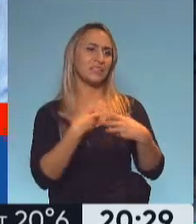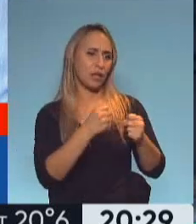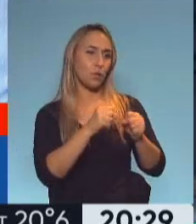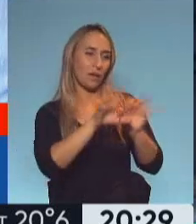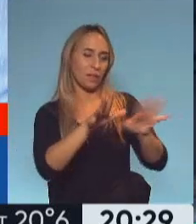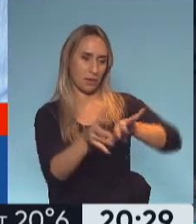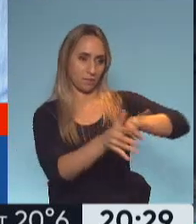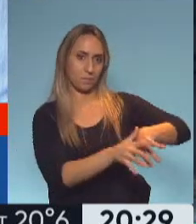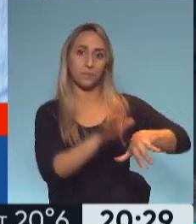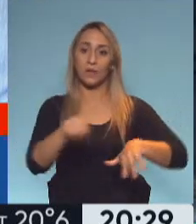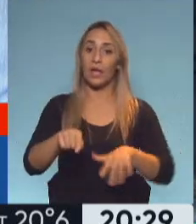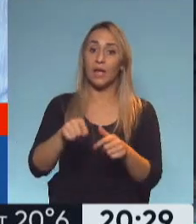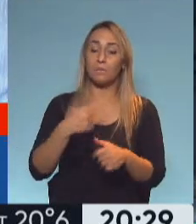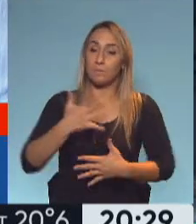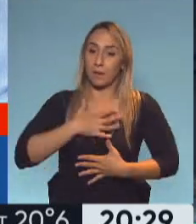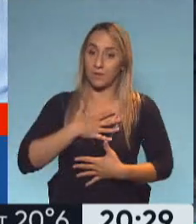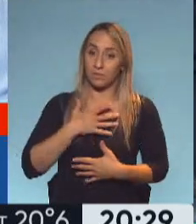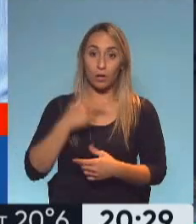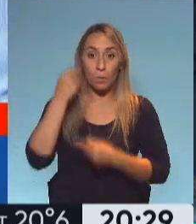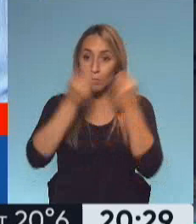la pandemia. La reactivación de la economía,